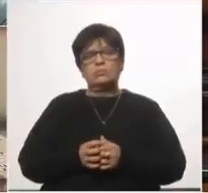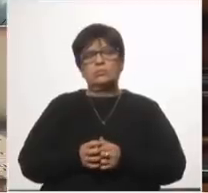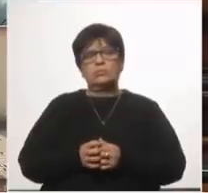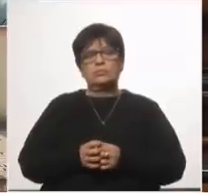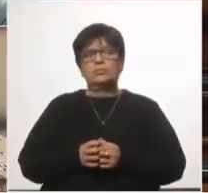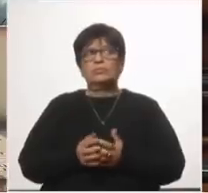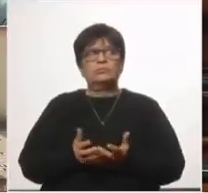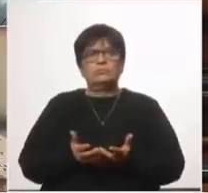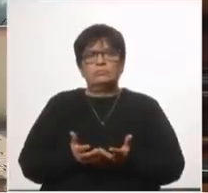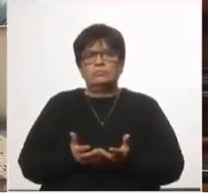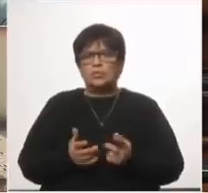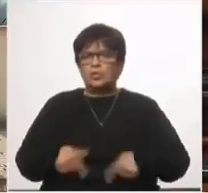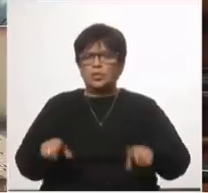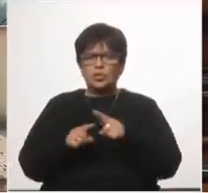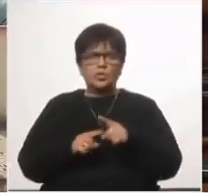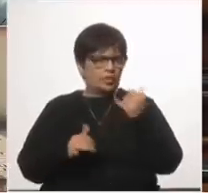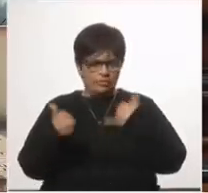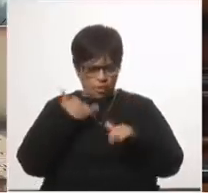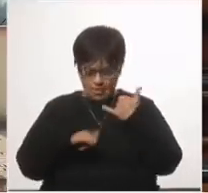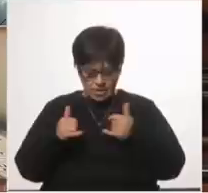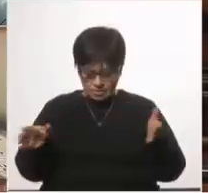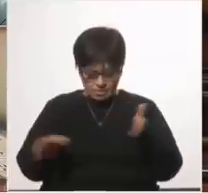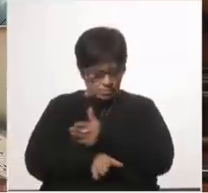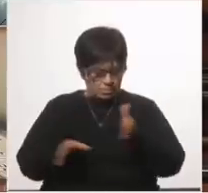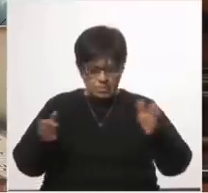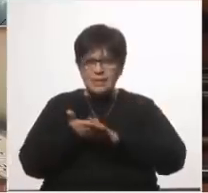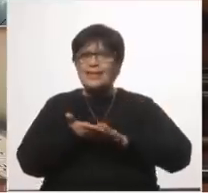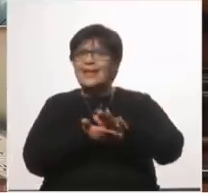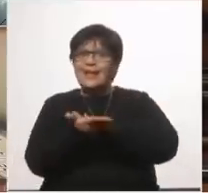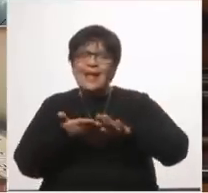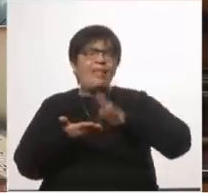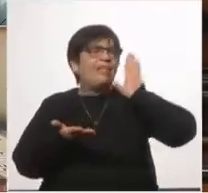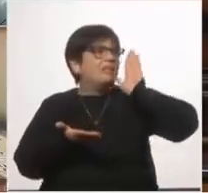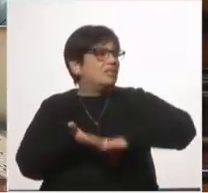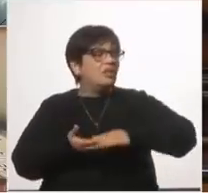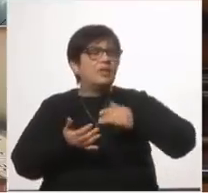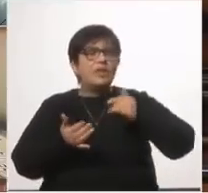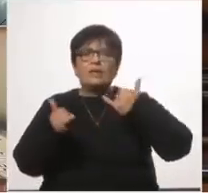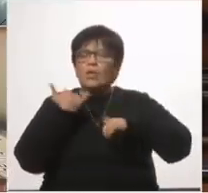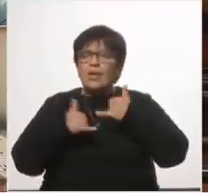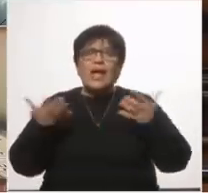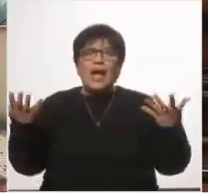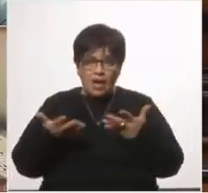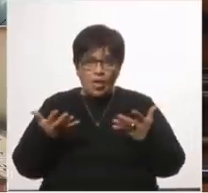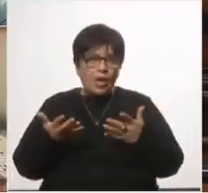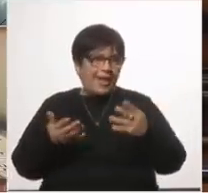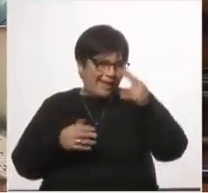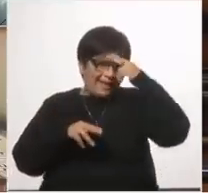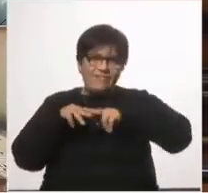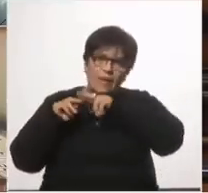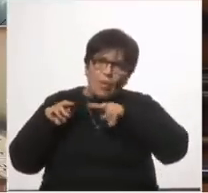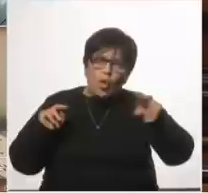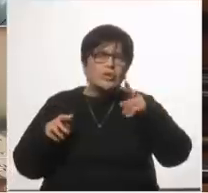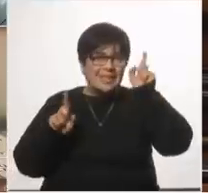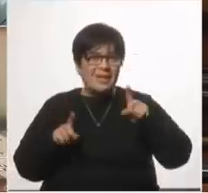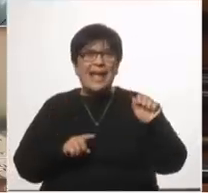no sabemos por qué no se publica información sobre casos casos vigentes y fallecidos por decir de